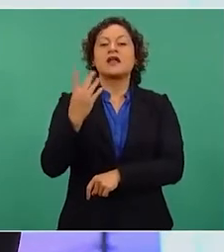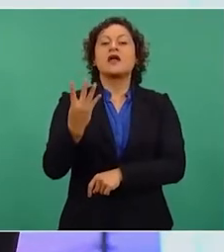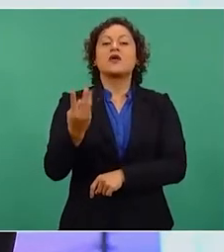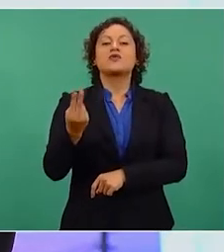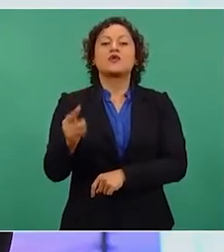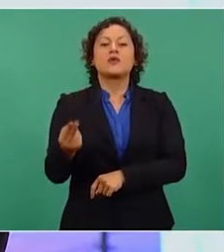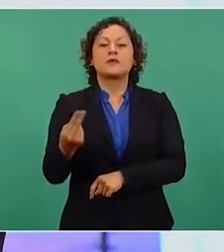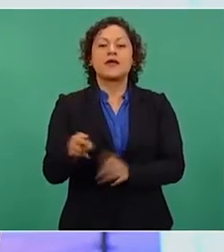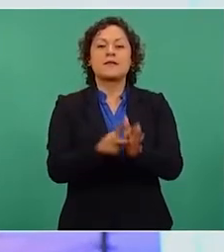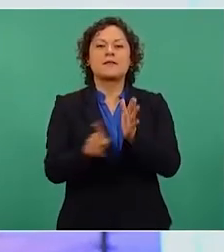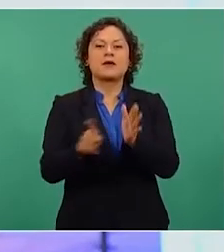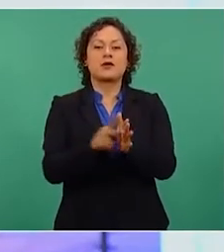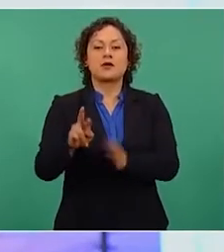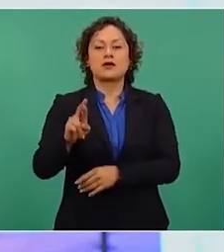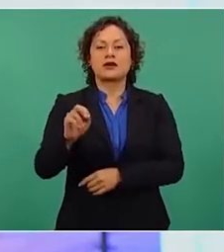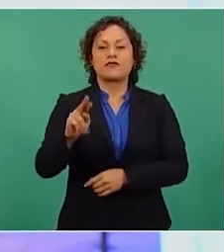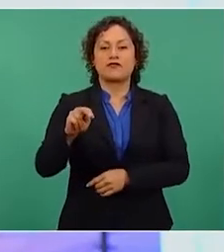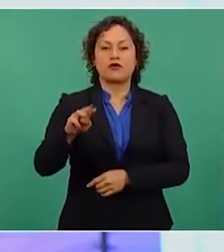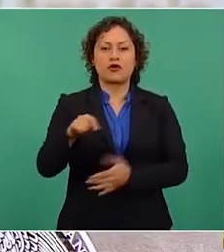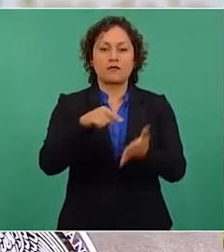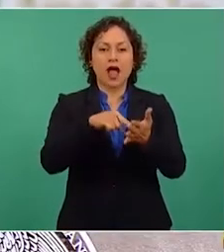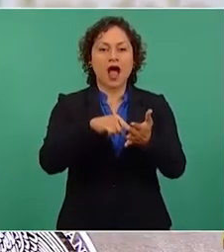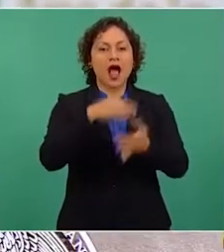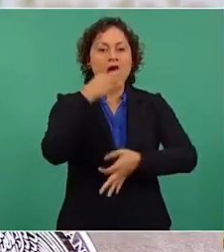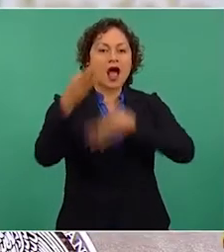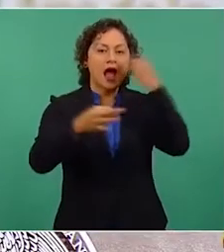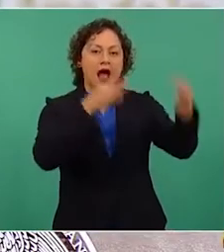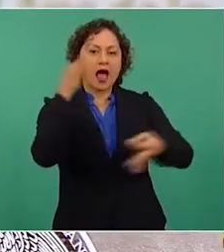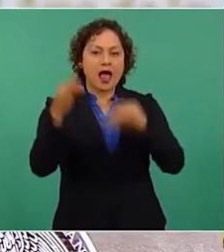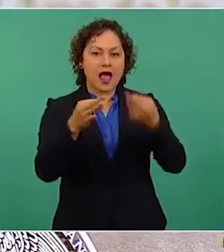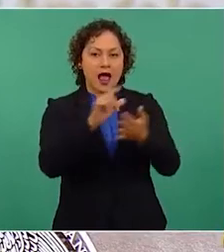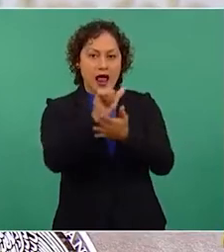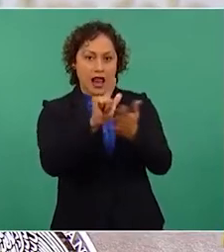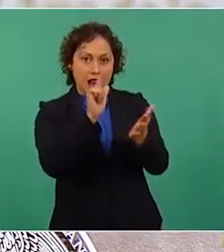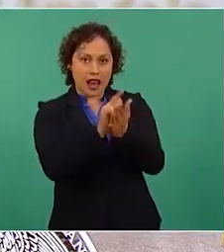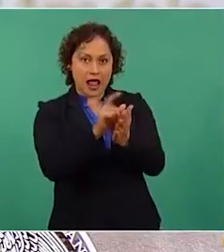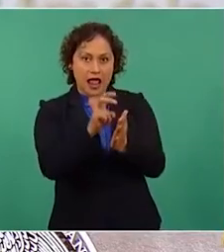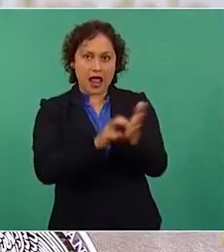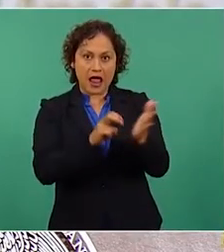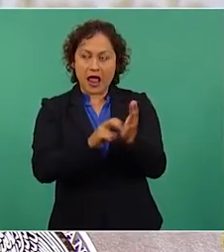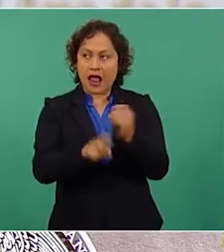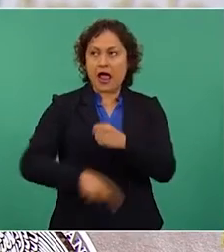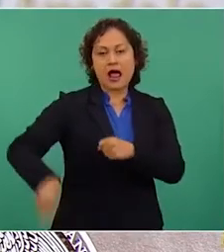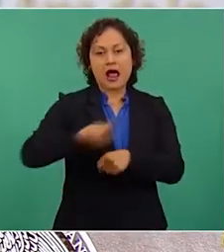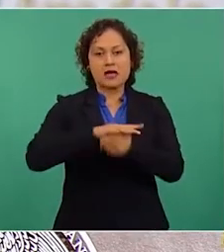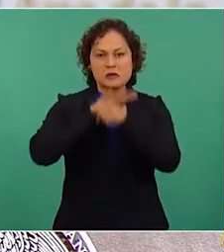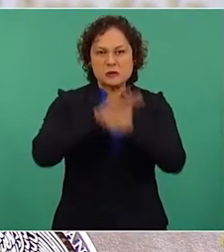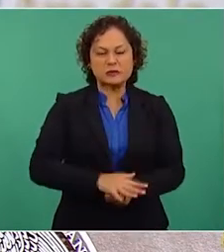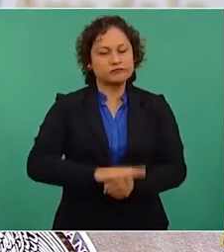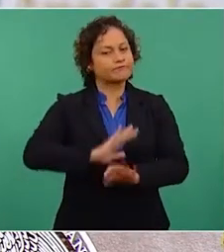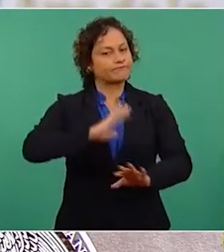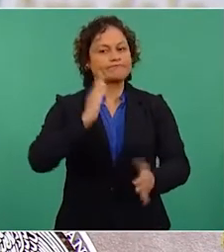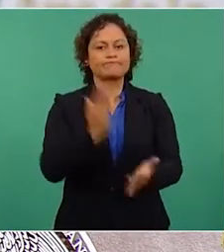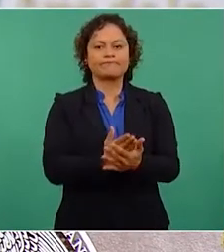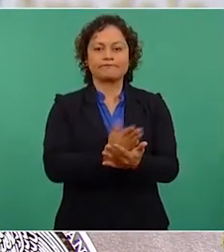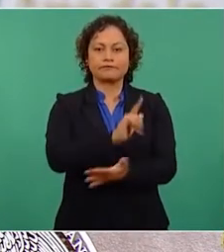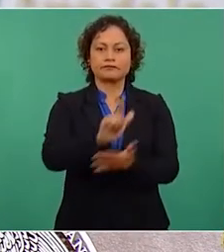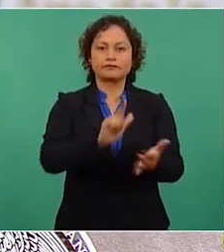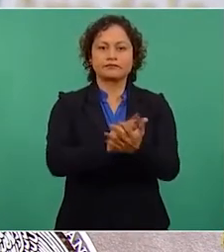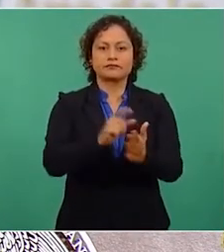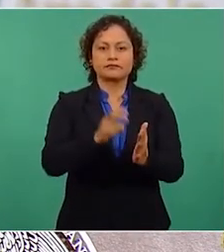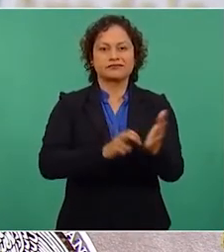con el título de Meten presión y frenan reforma, refiriéndose a la reforma constitucional en materia